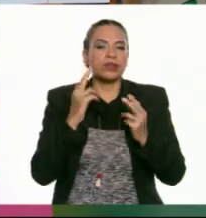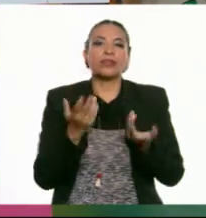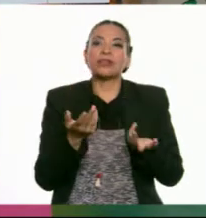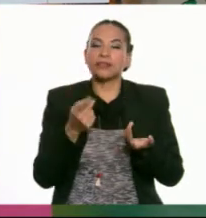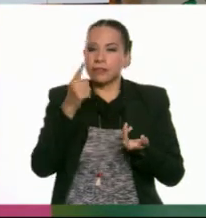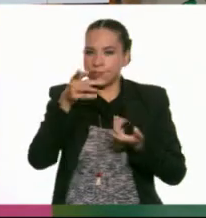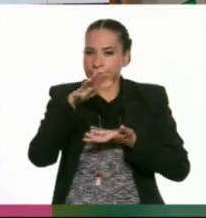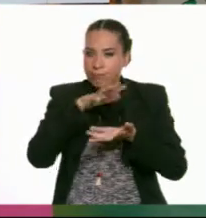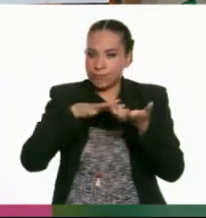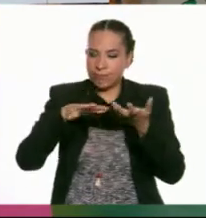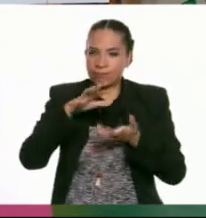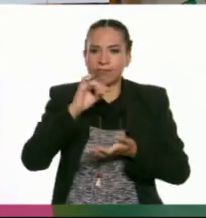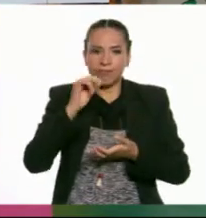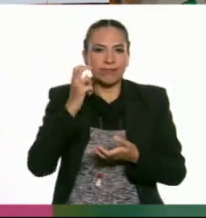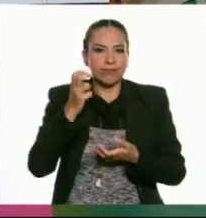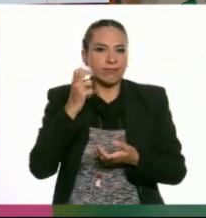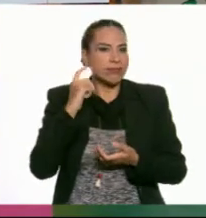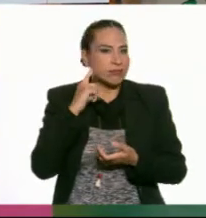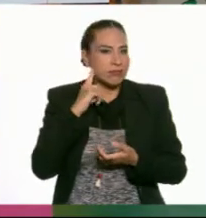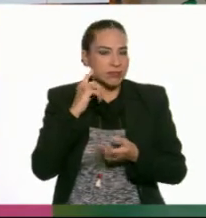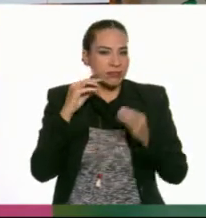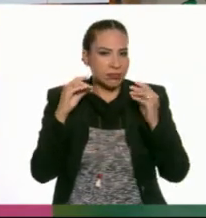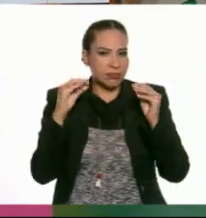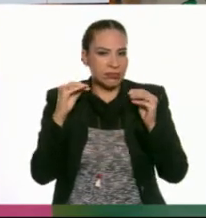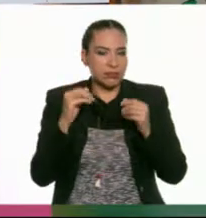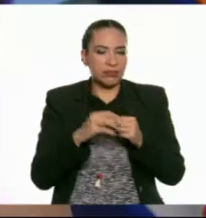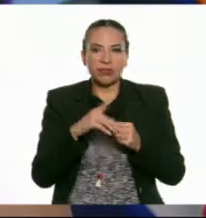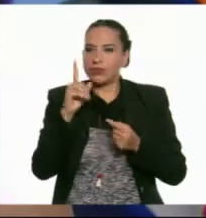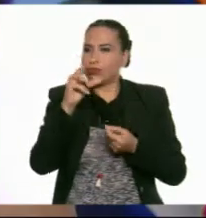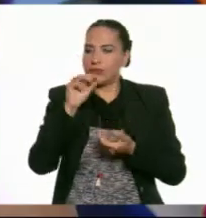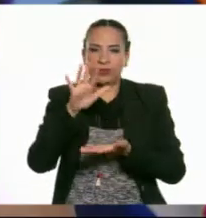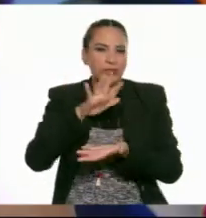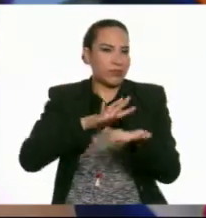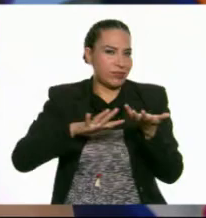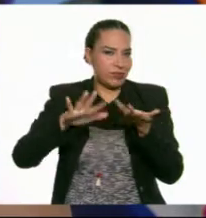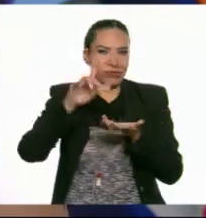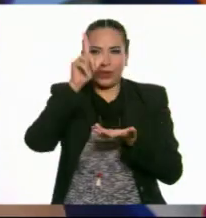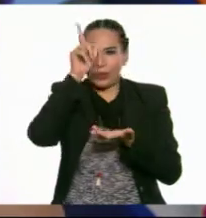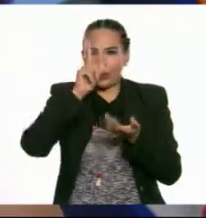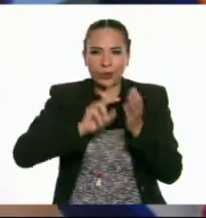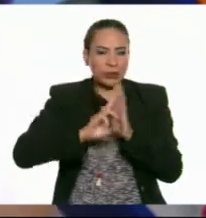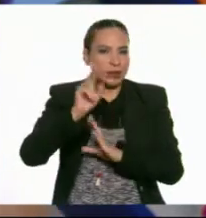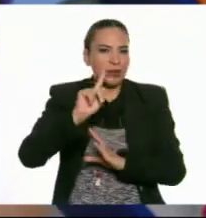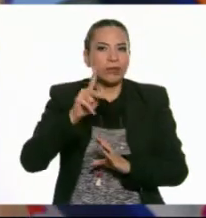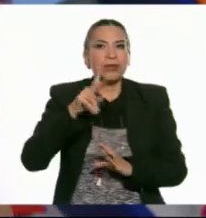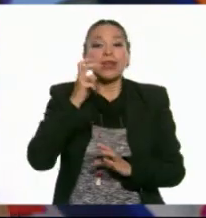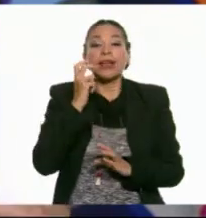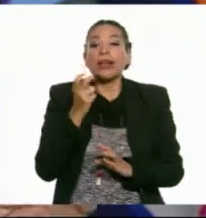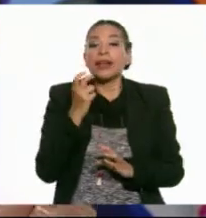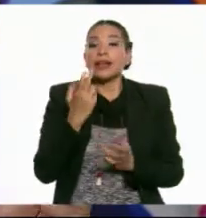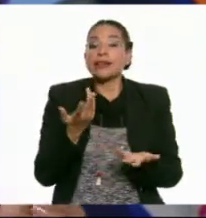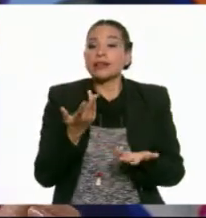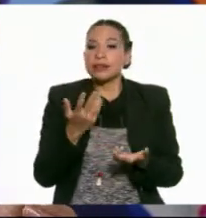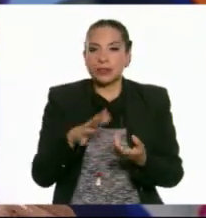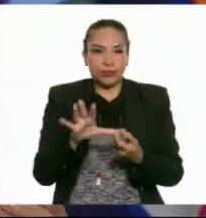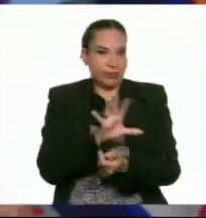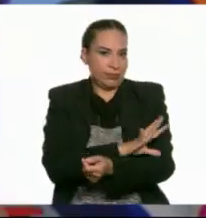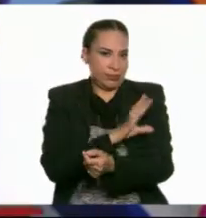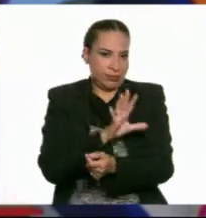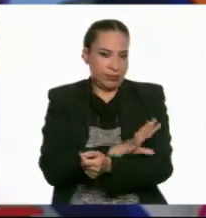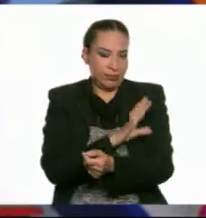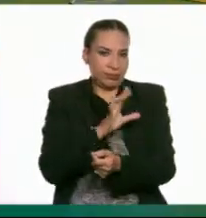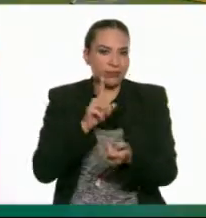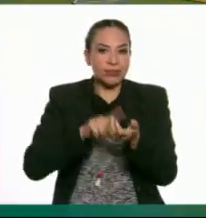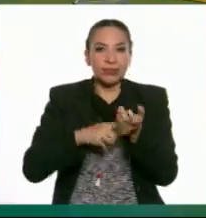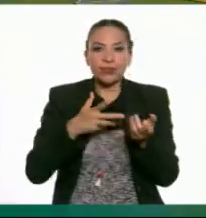No, sí, sí, así. No es el espacio, pero justamente esa energía eléctrica que